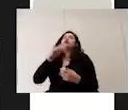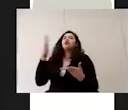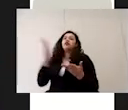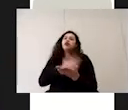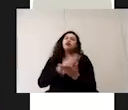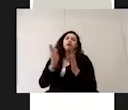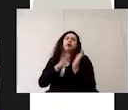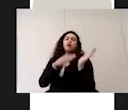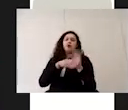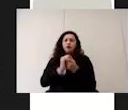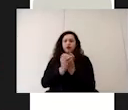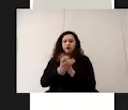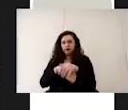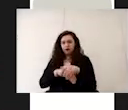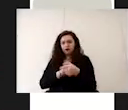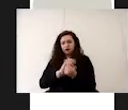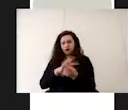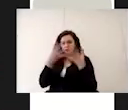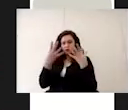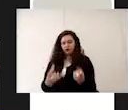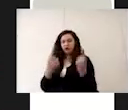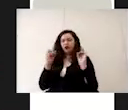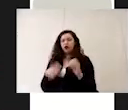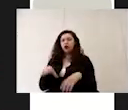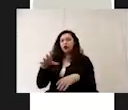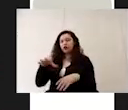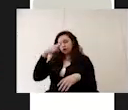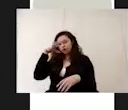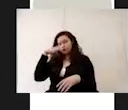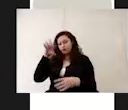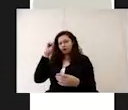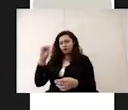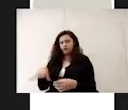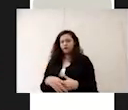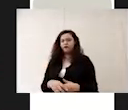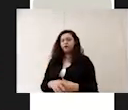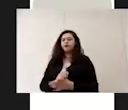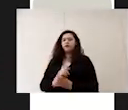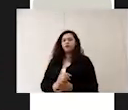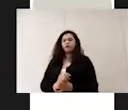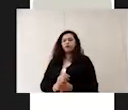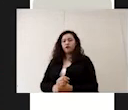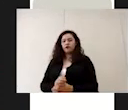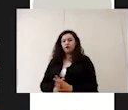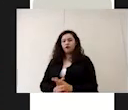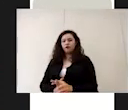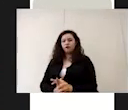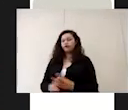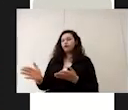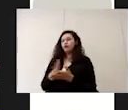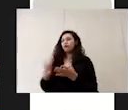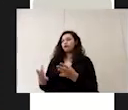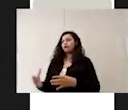papel para el secado de manos o bien pañuelos desechables y además botes de basura